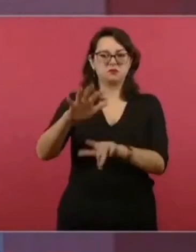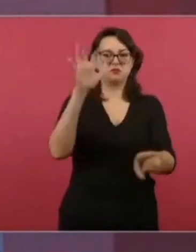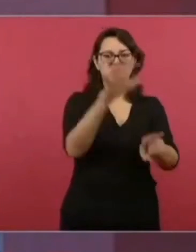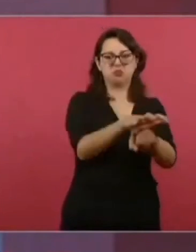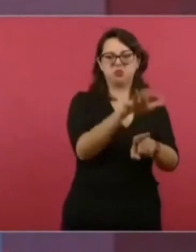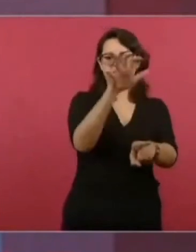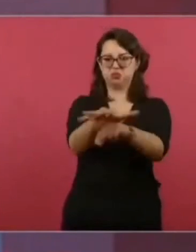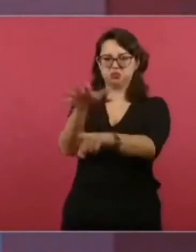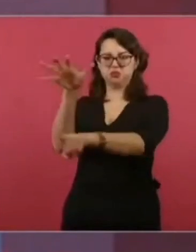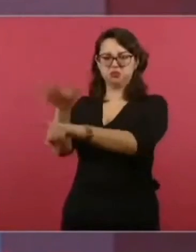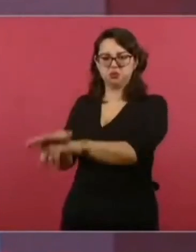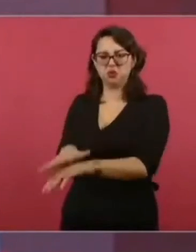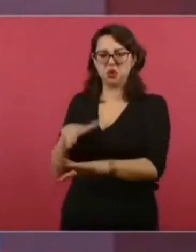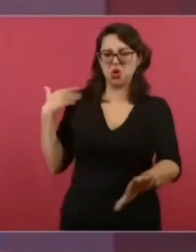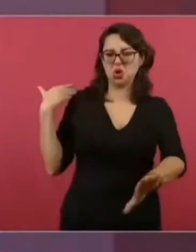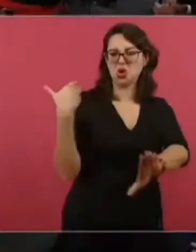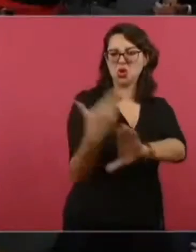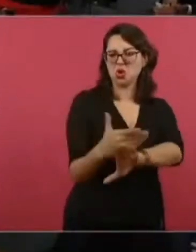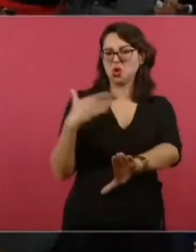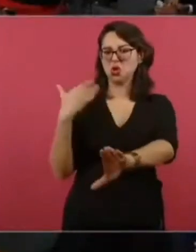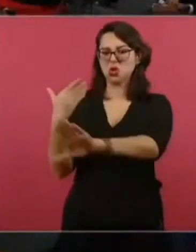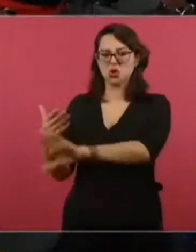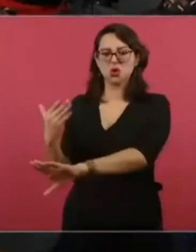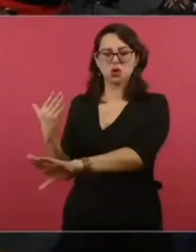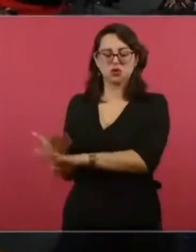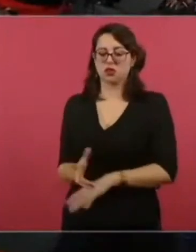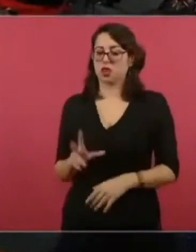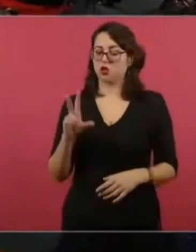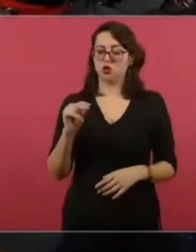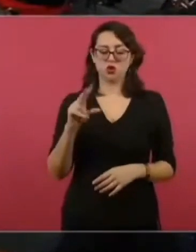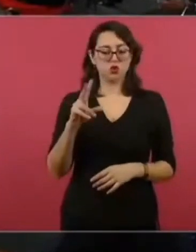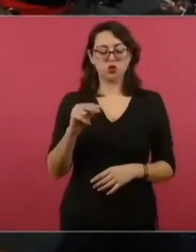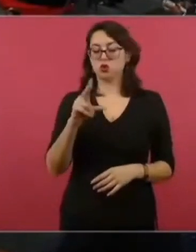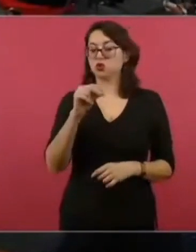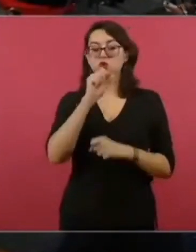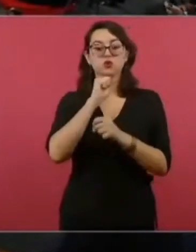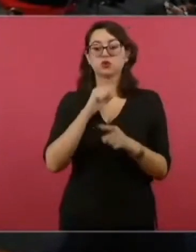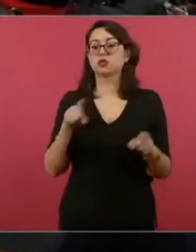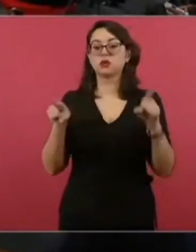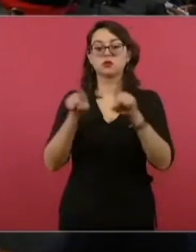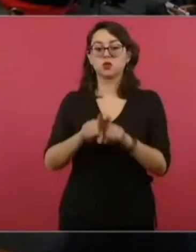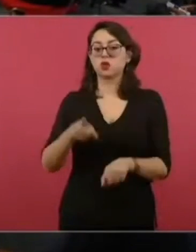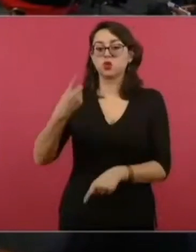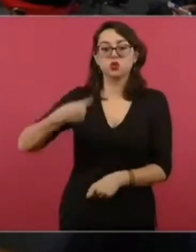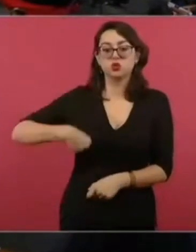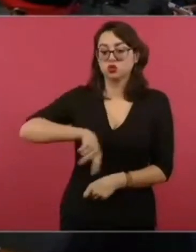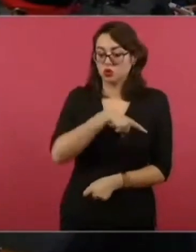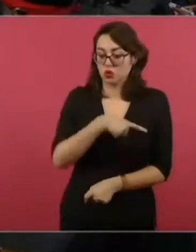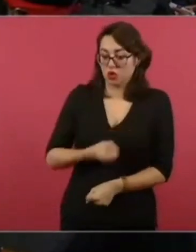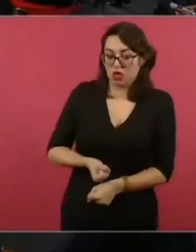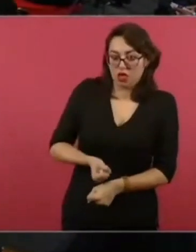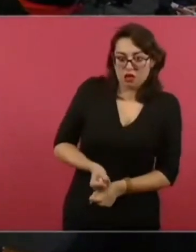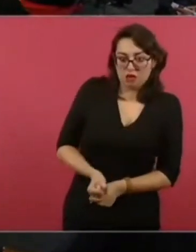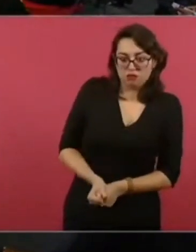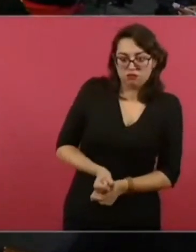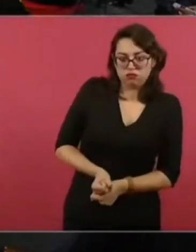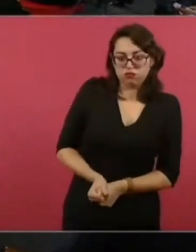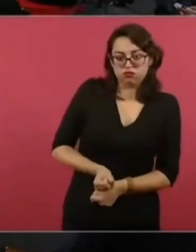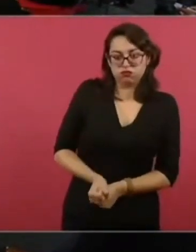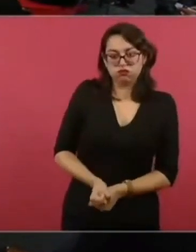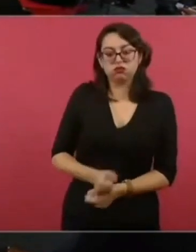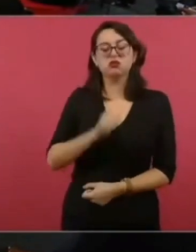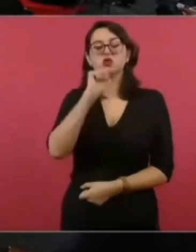No, no, este, hay tortura en este gobierno. No hay